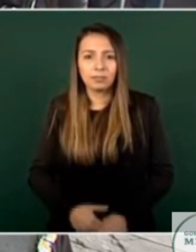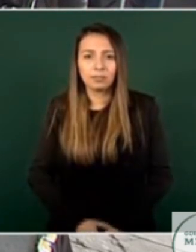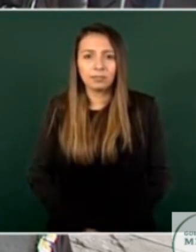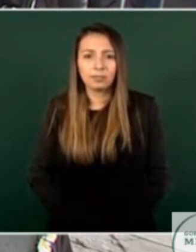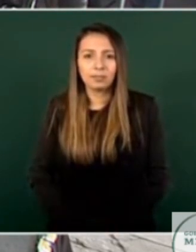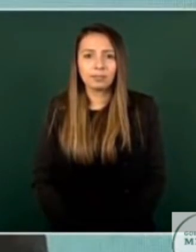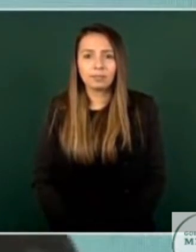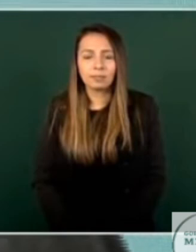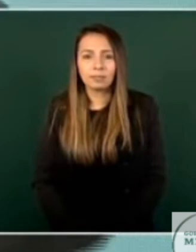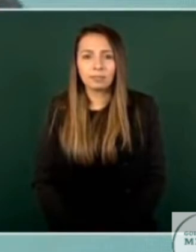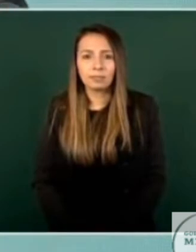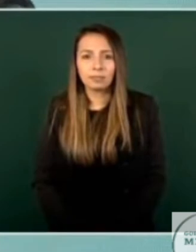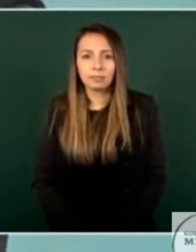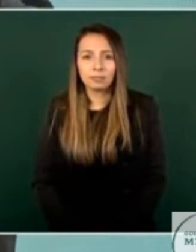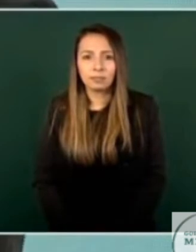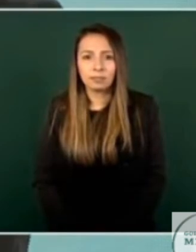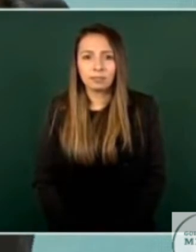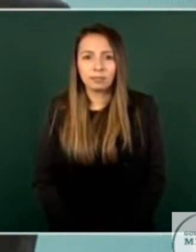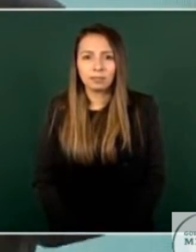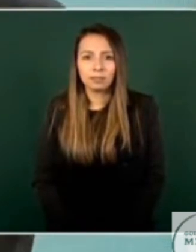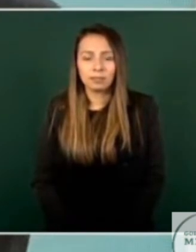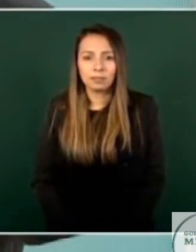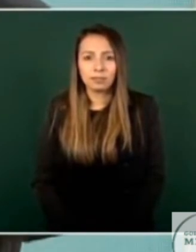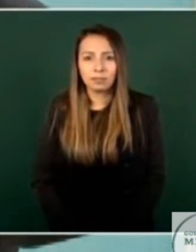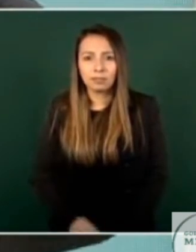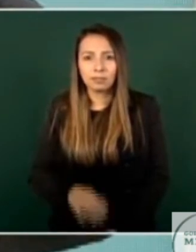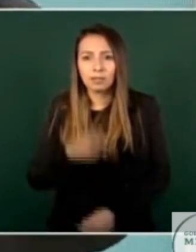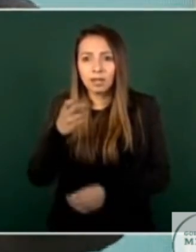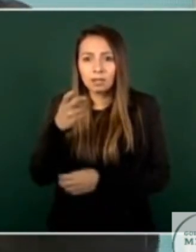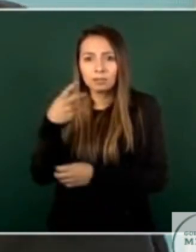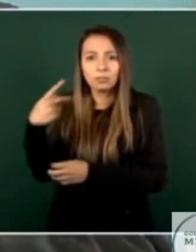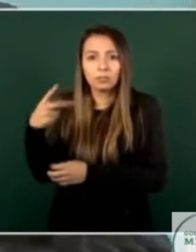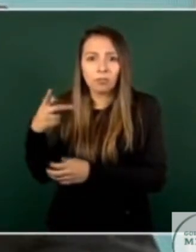pero nada más es sus ingresos